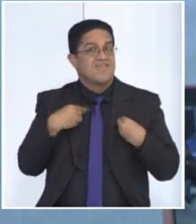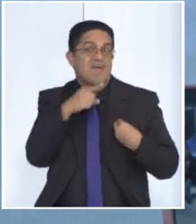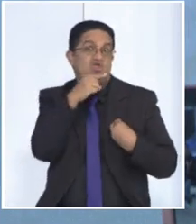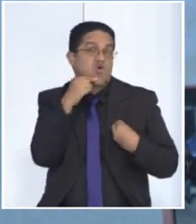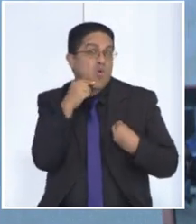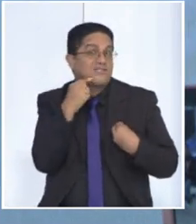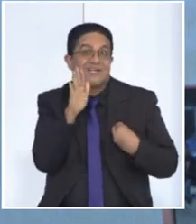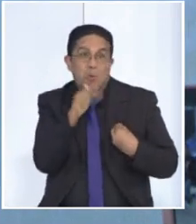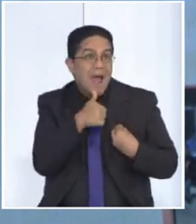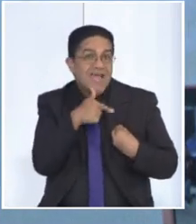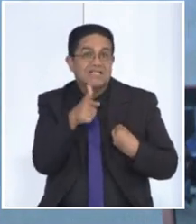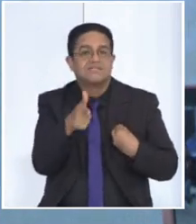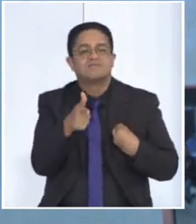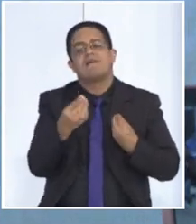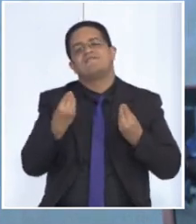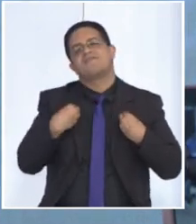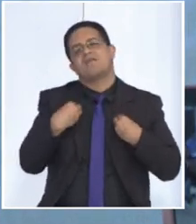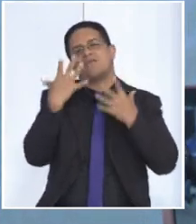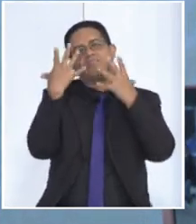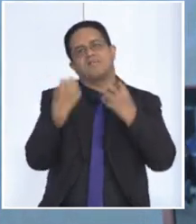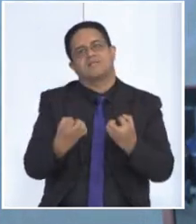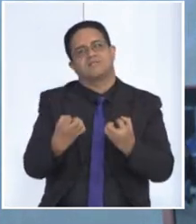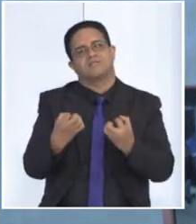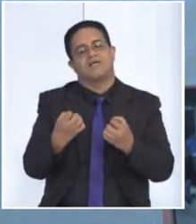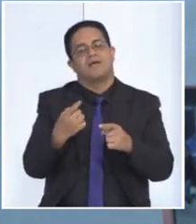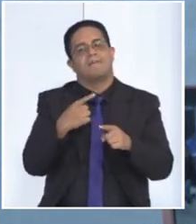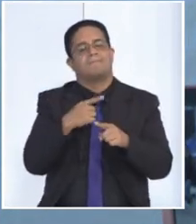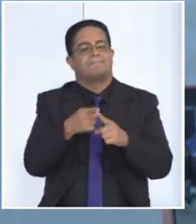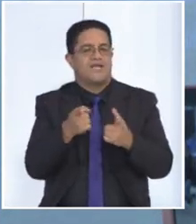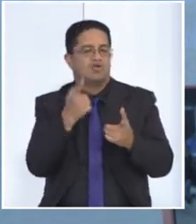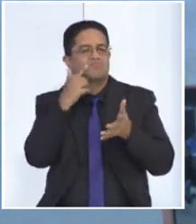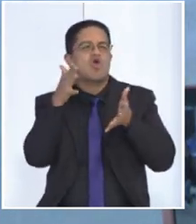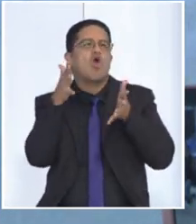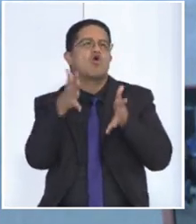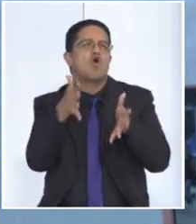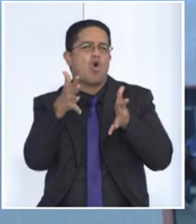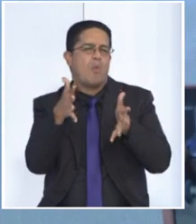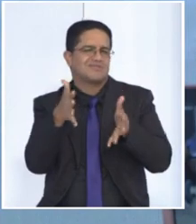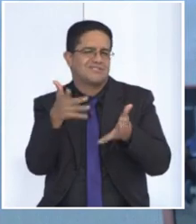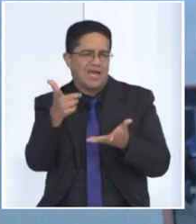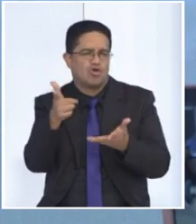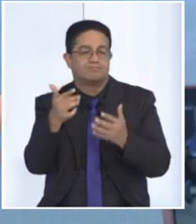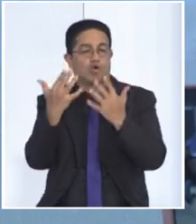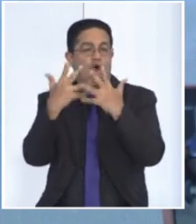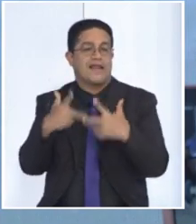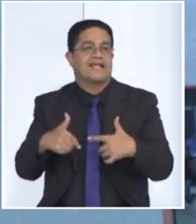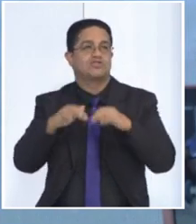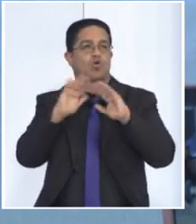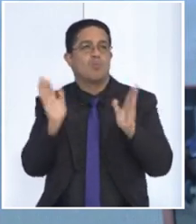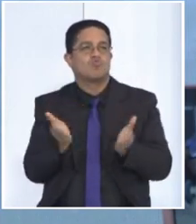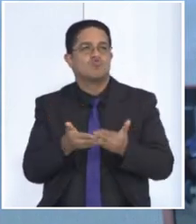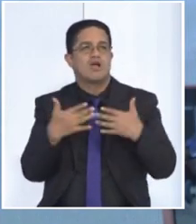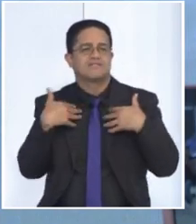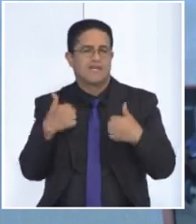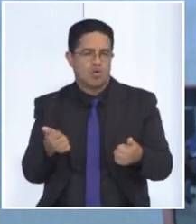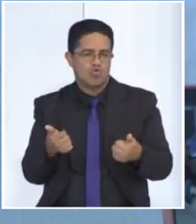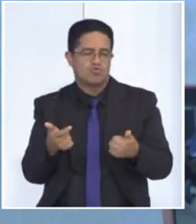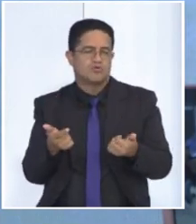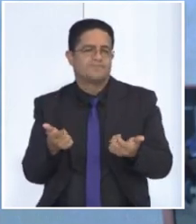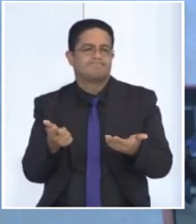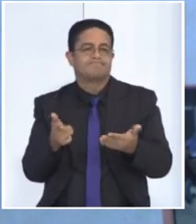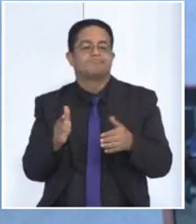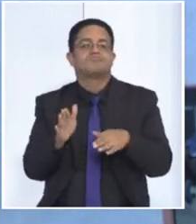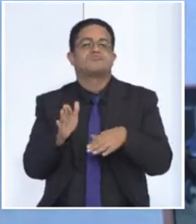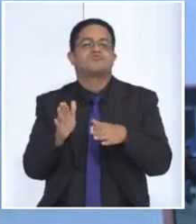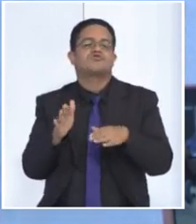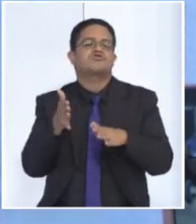Pero aparte de eso, el engañar al paladar, fíjate que la recomendación de la Organización Mundial de la Salud, en este estudio publicaba esta alerta sobre el uso,